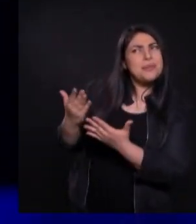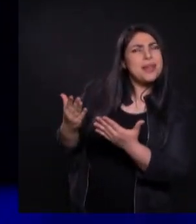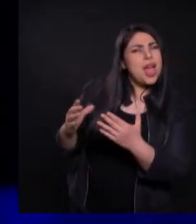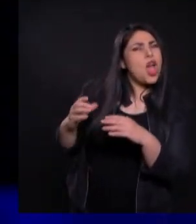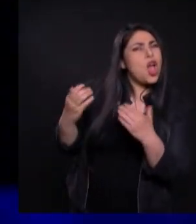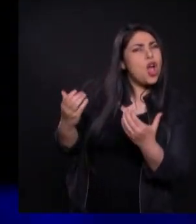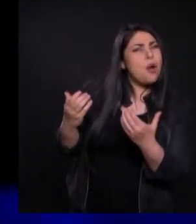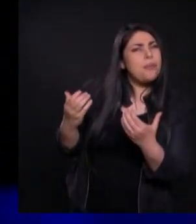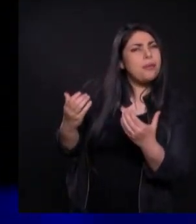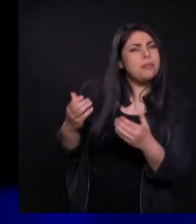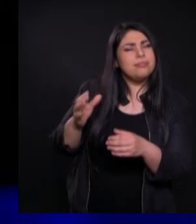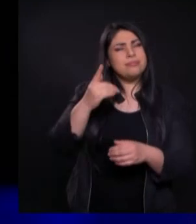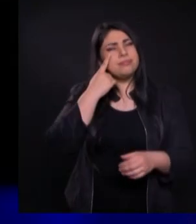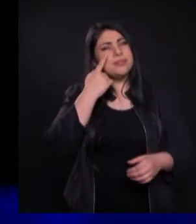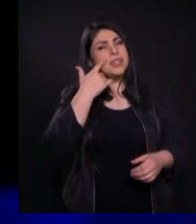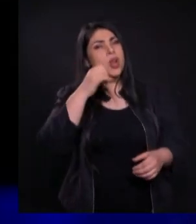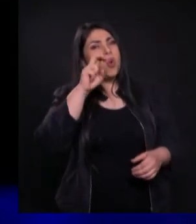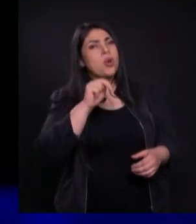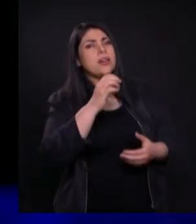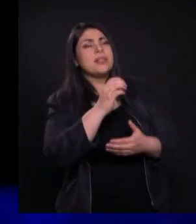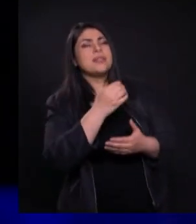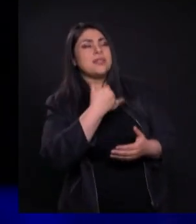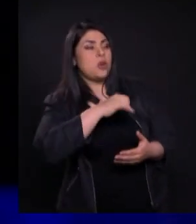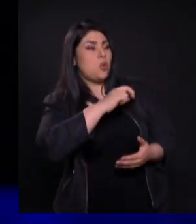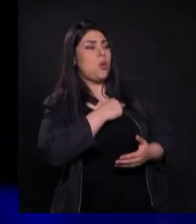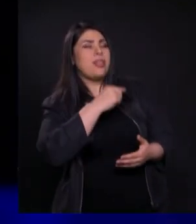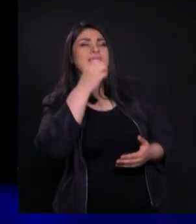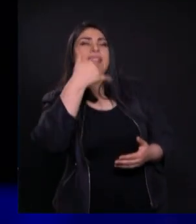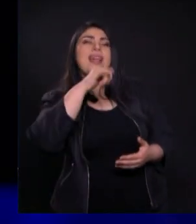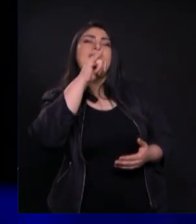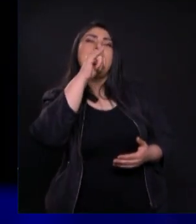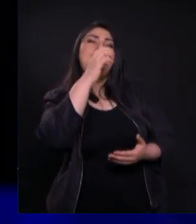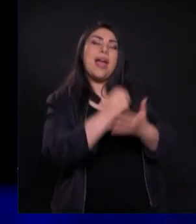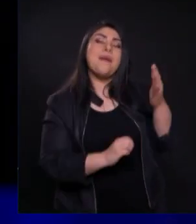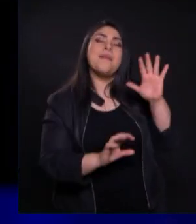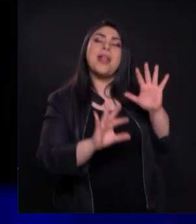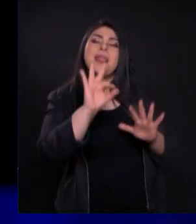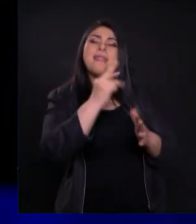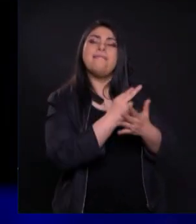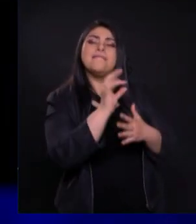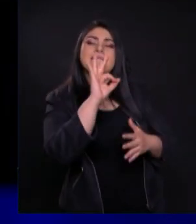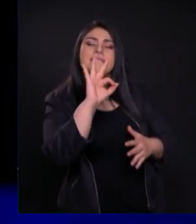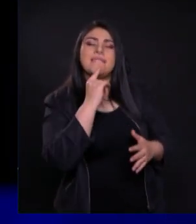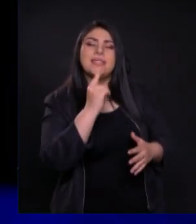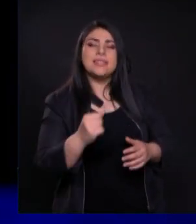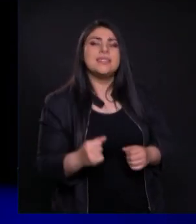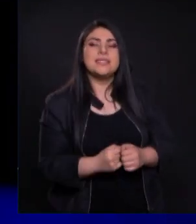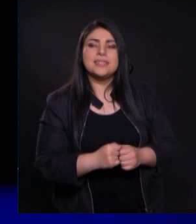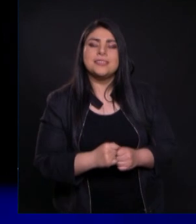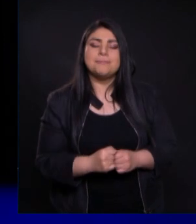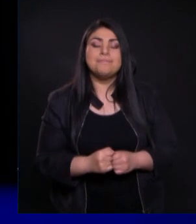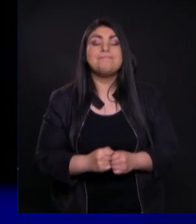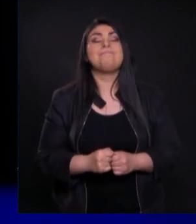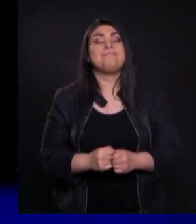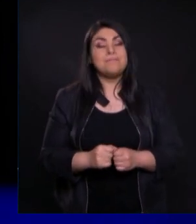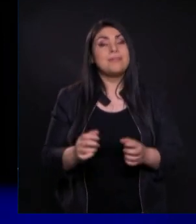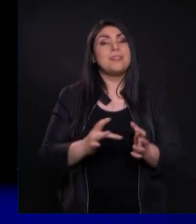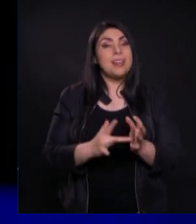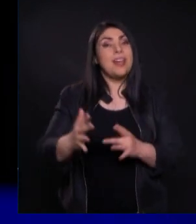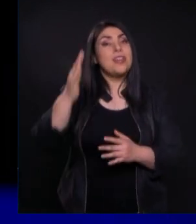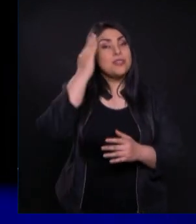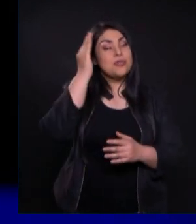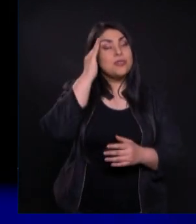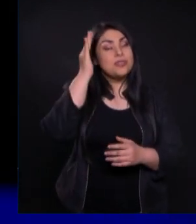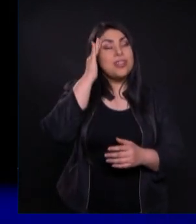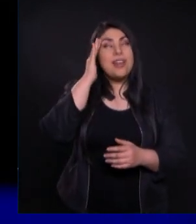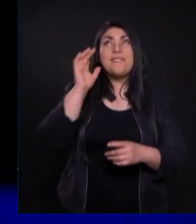Juan capítulo 13 y verso 3 Sabiendo Jesús Que el Padre Le había dado Todas las cosas En las manos Y que había salido De